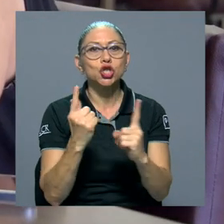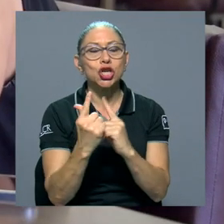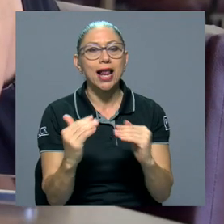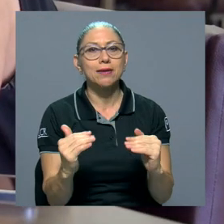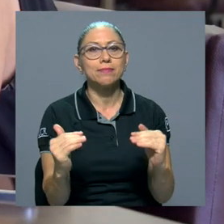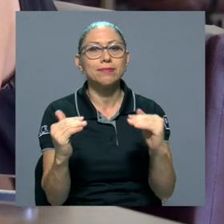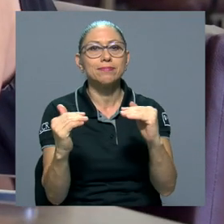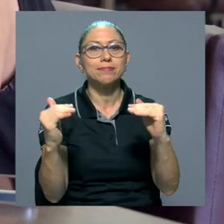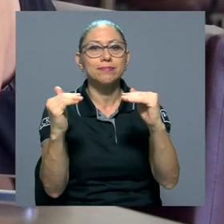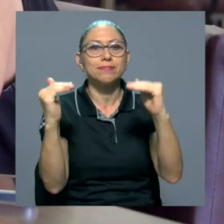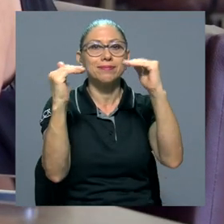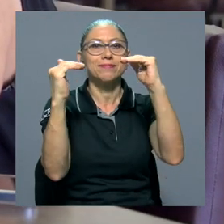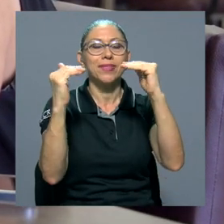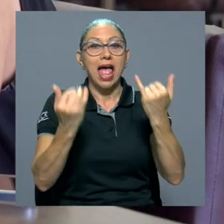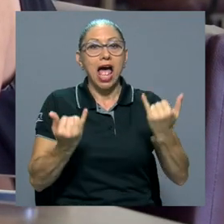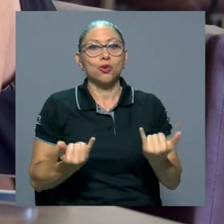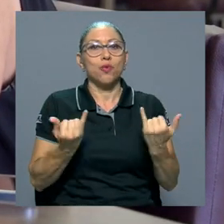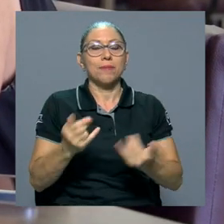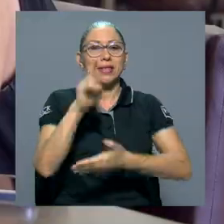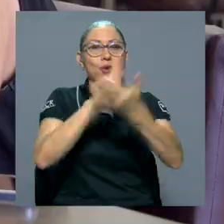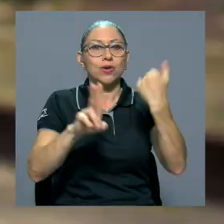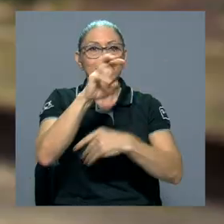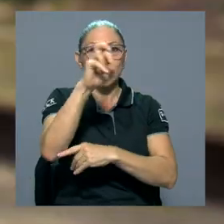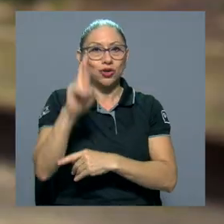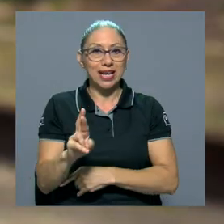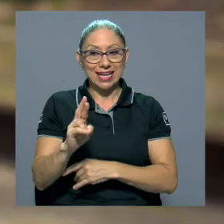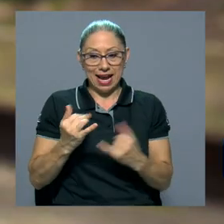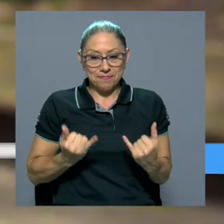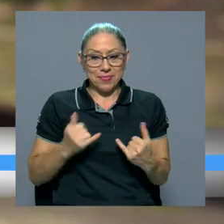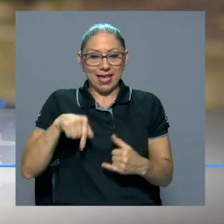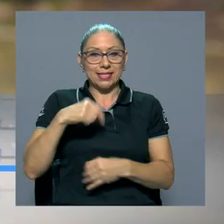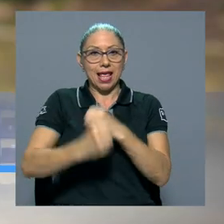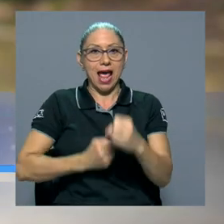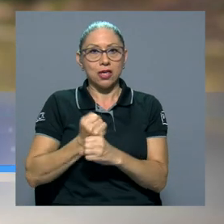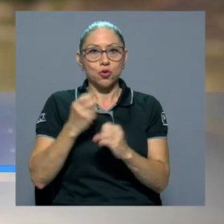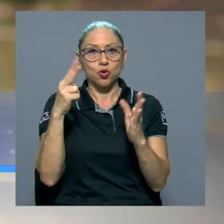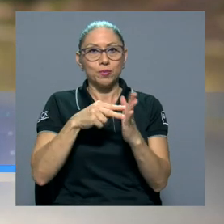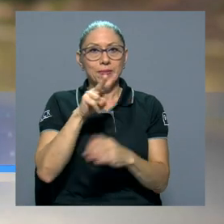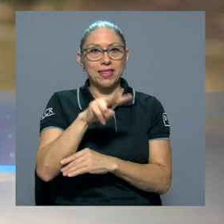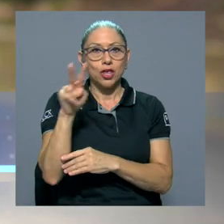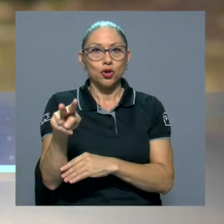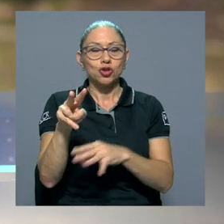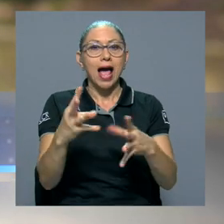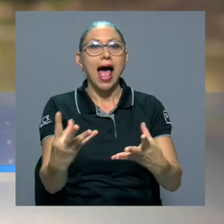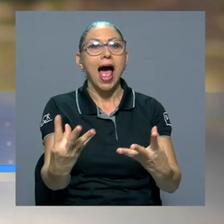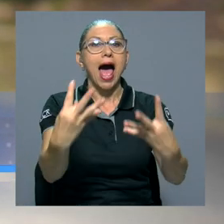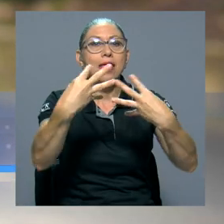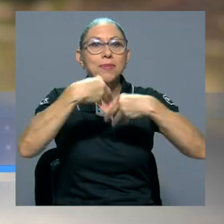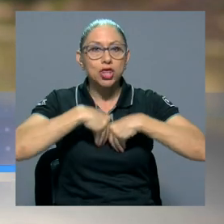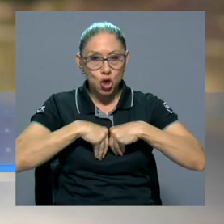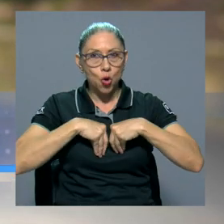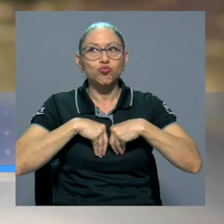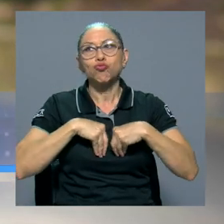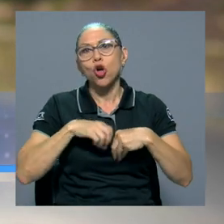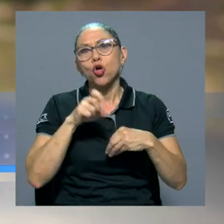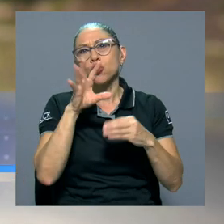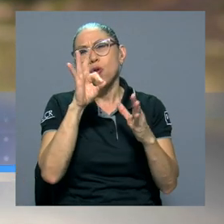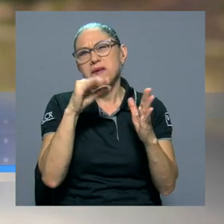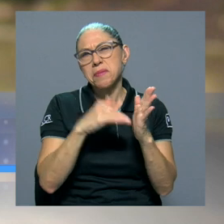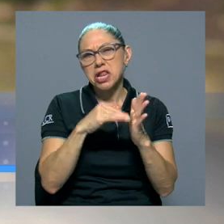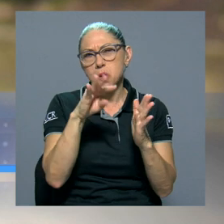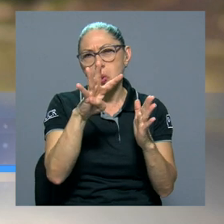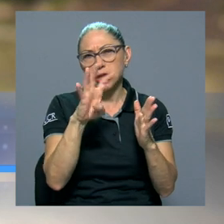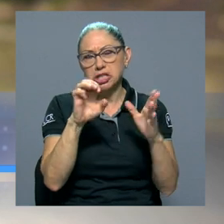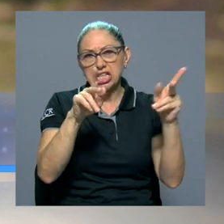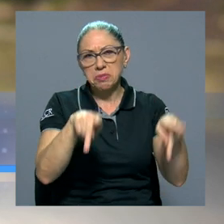socialmente. Actualmente, la Universidad de Costa Rica para este 2022 admitió 9.400 personas, alrededor de